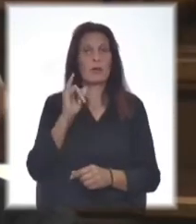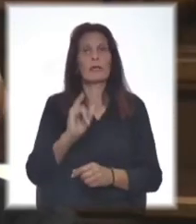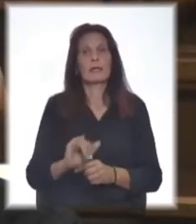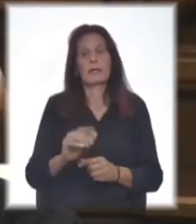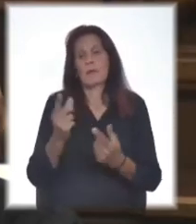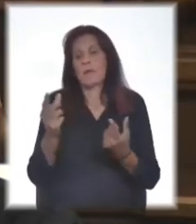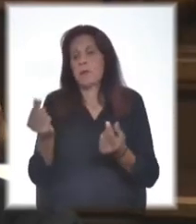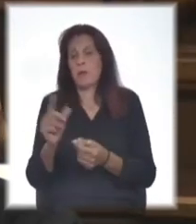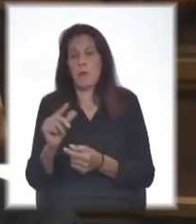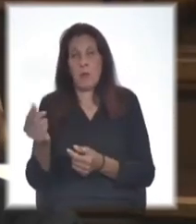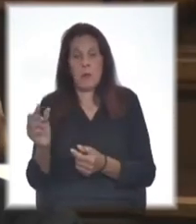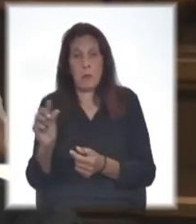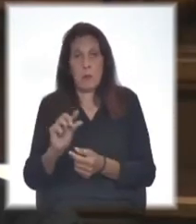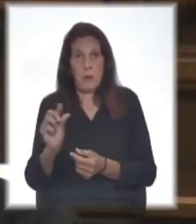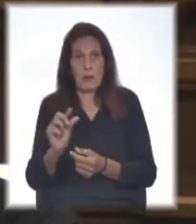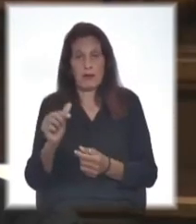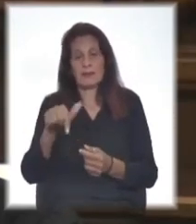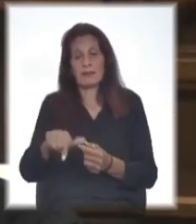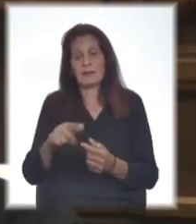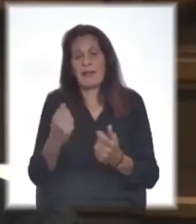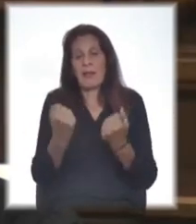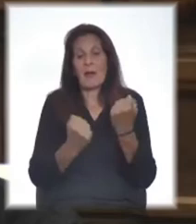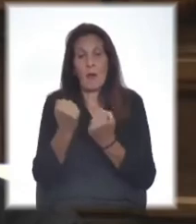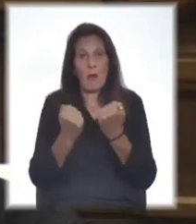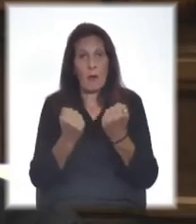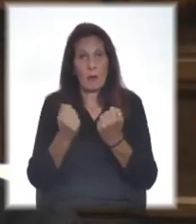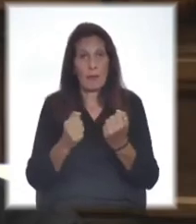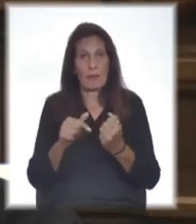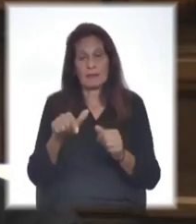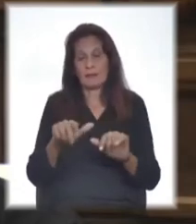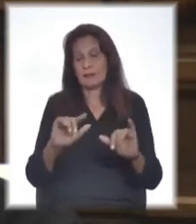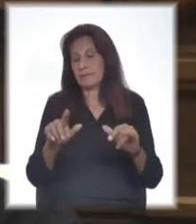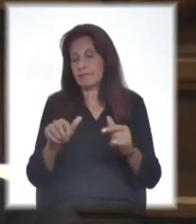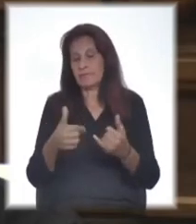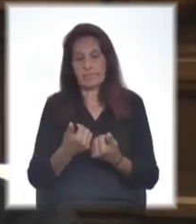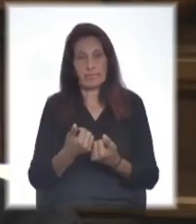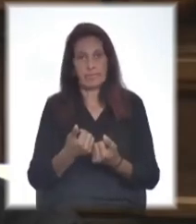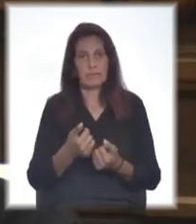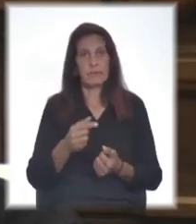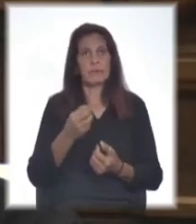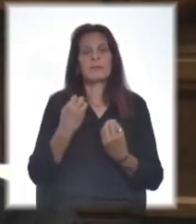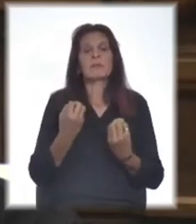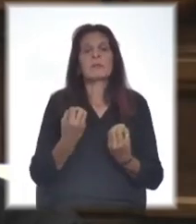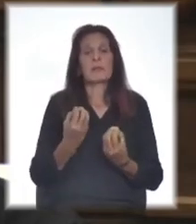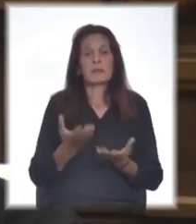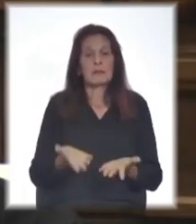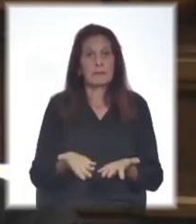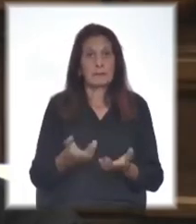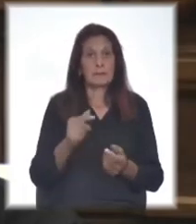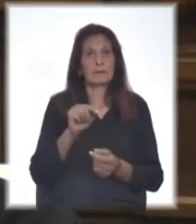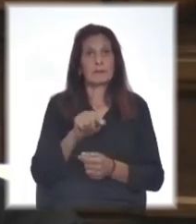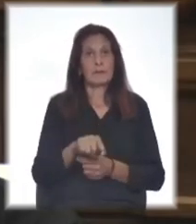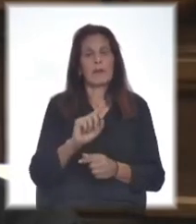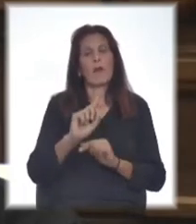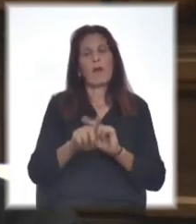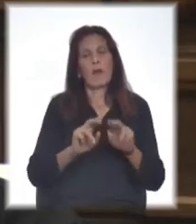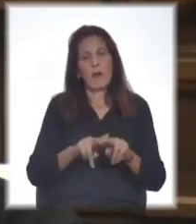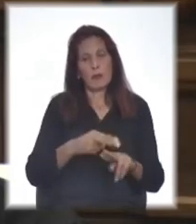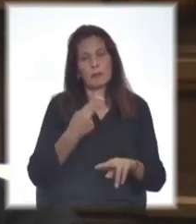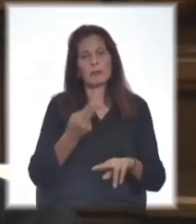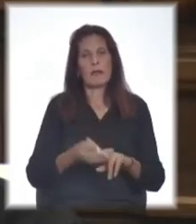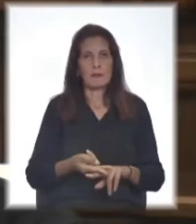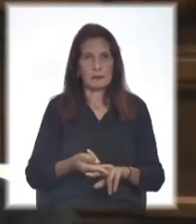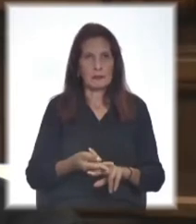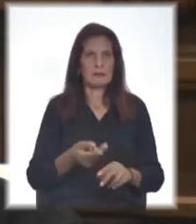poca capacidad de clientes, las ecuaciones económicas son inviables. Y qué nos deja eso, señor Presidente, otra vez lo mismo.